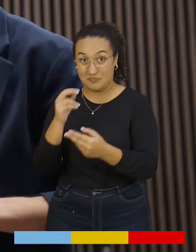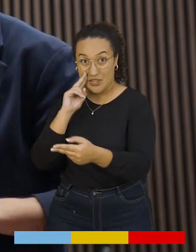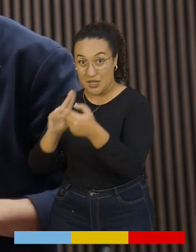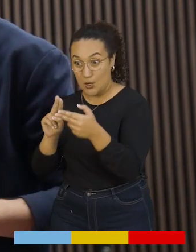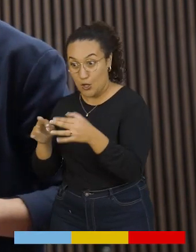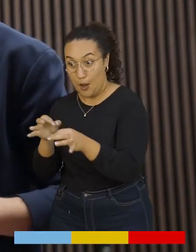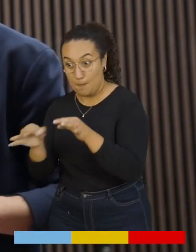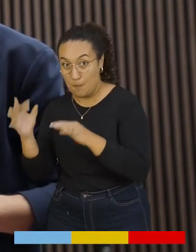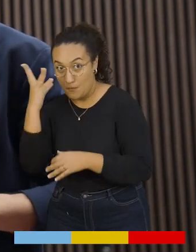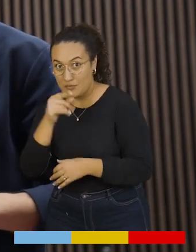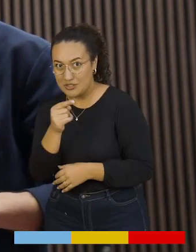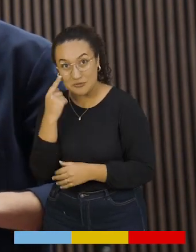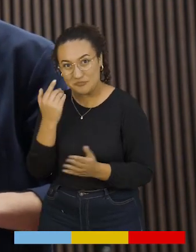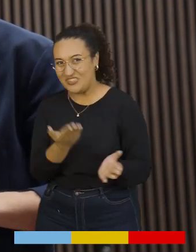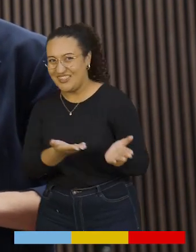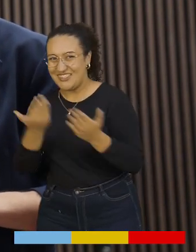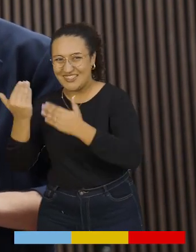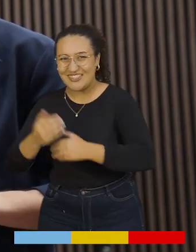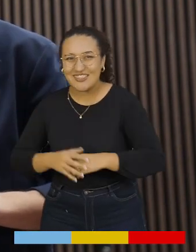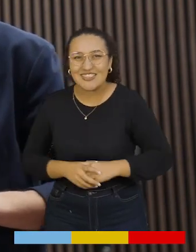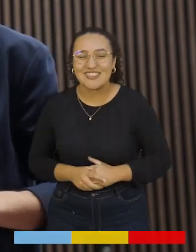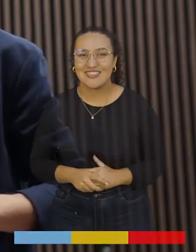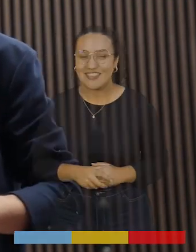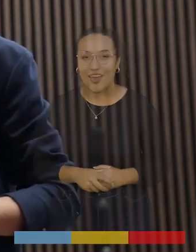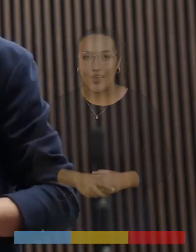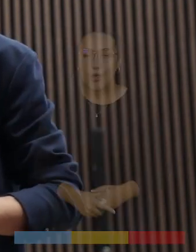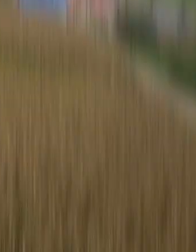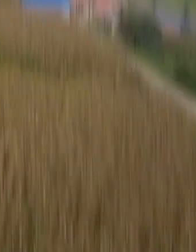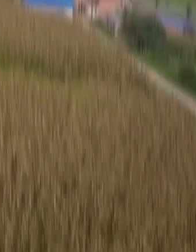Si quieren conocer este maravilloso destino, acompáñenos.